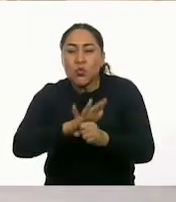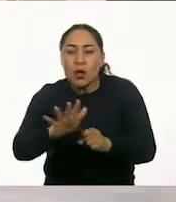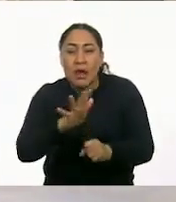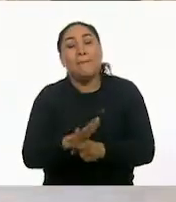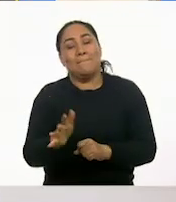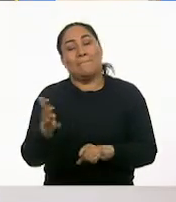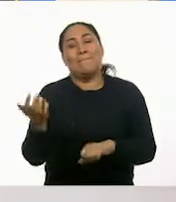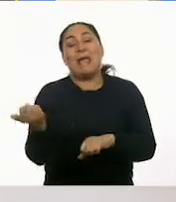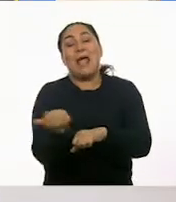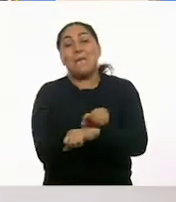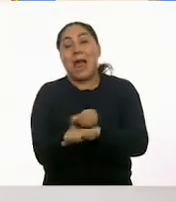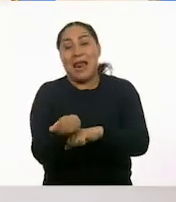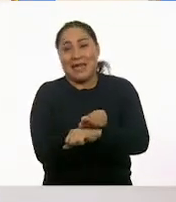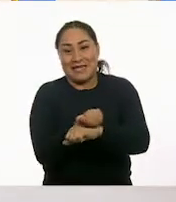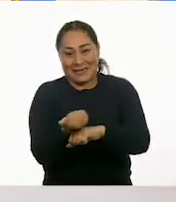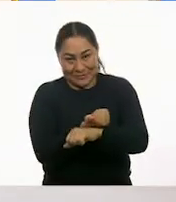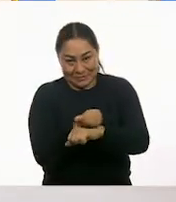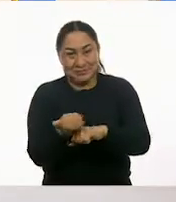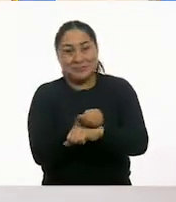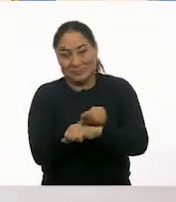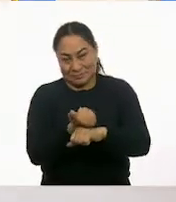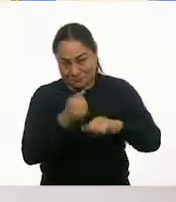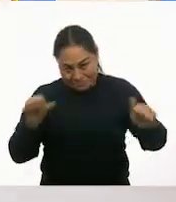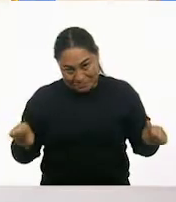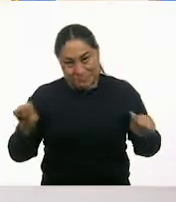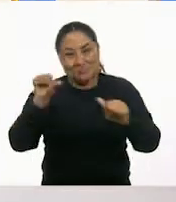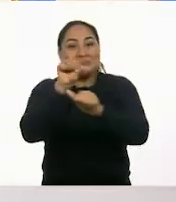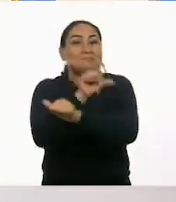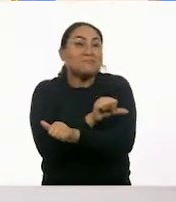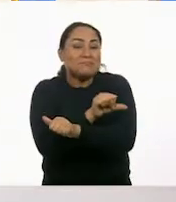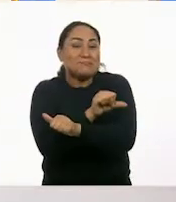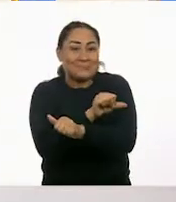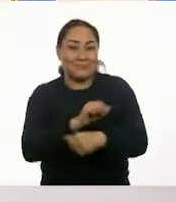Amarillo. Amarillo, te cambio el lugar, maestro Ezequiel.